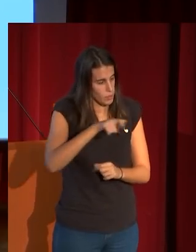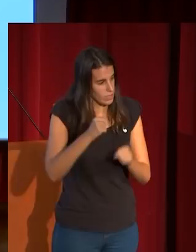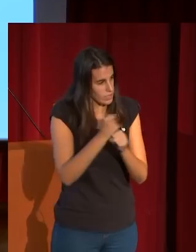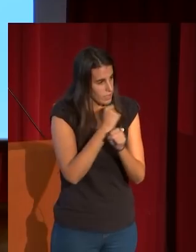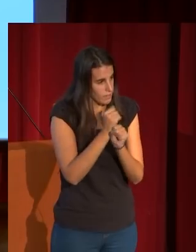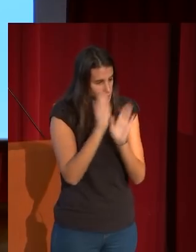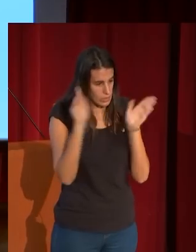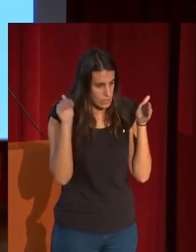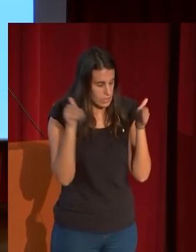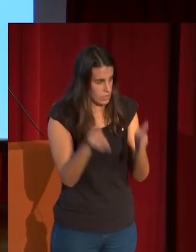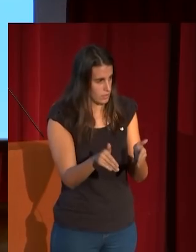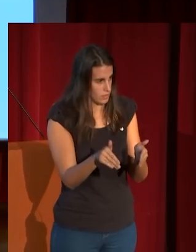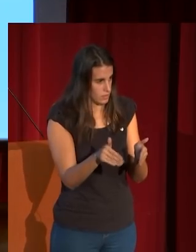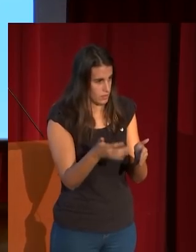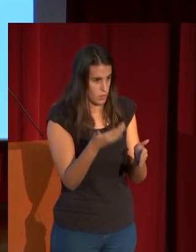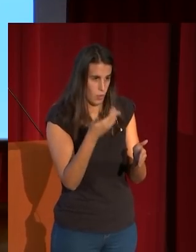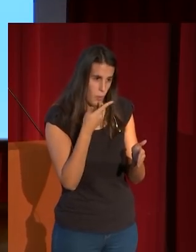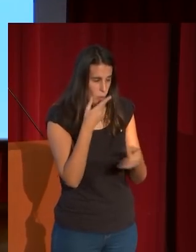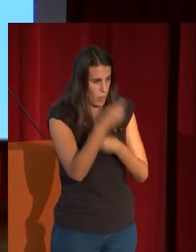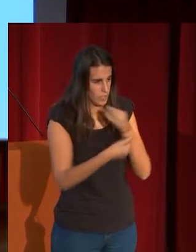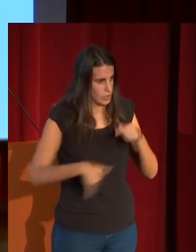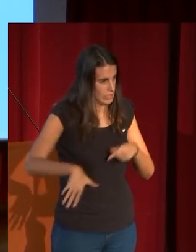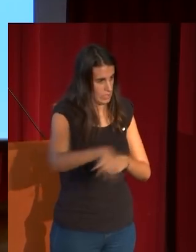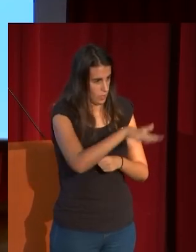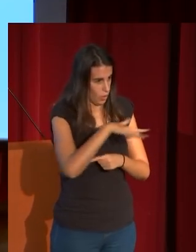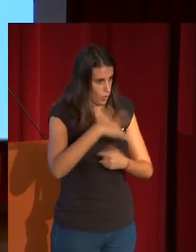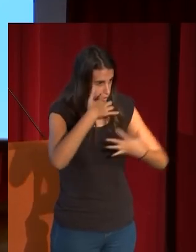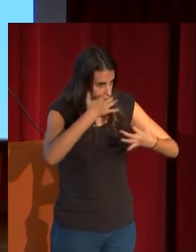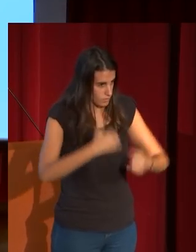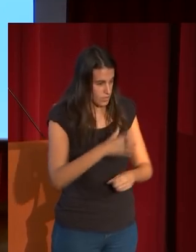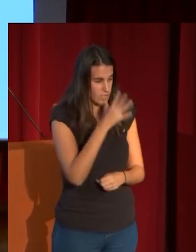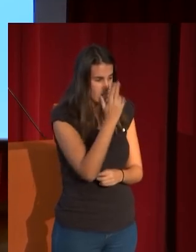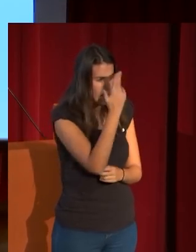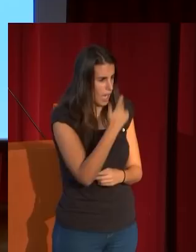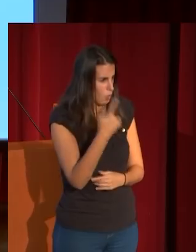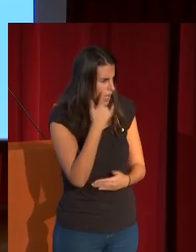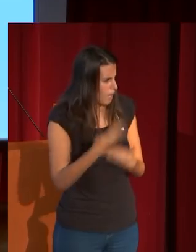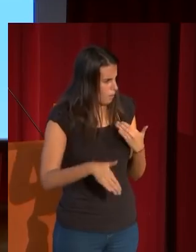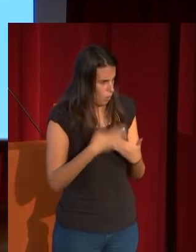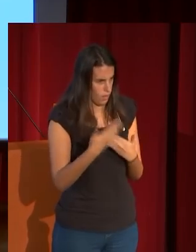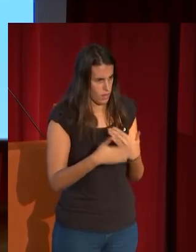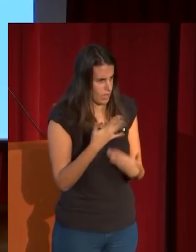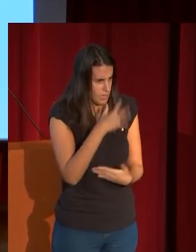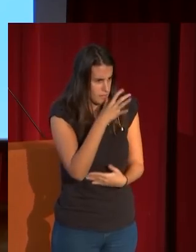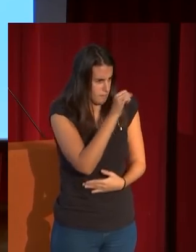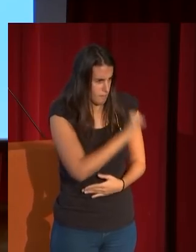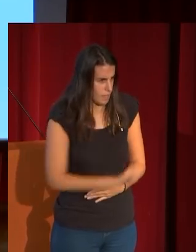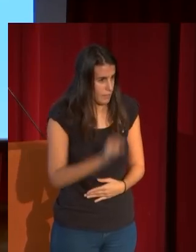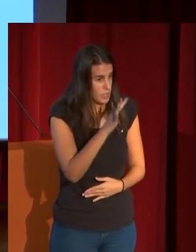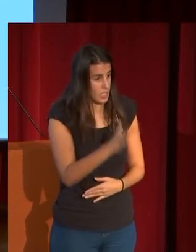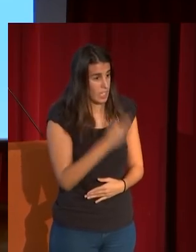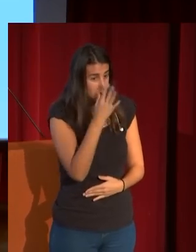como embebidos sobre el terreno en una acuarela verdaderamente moderna y magnífica y